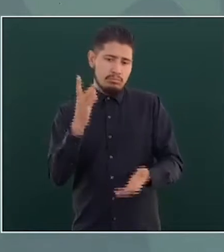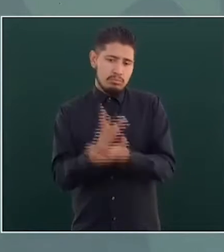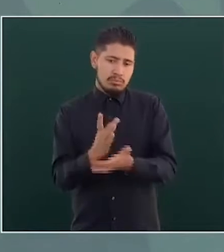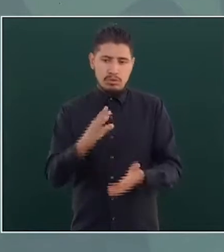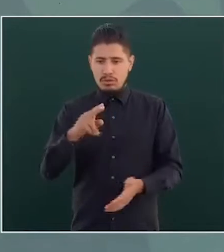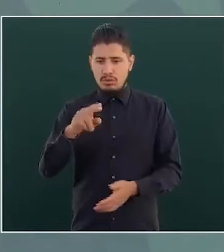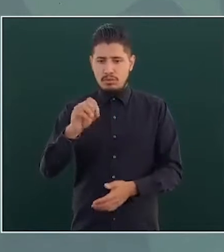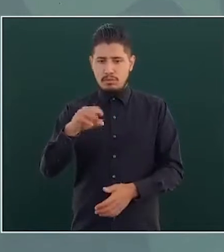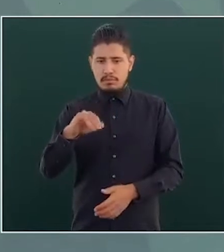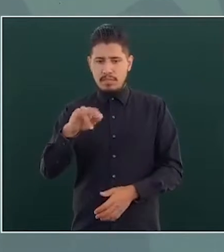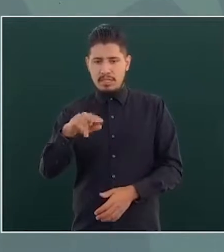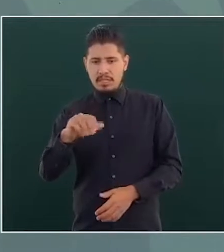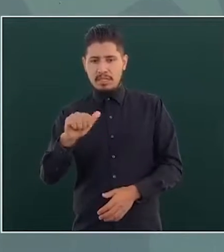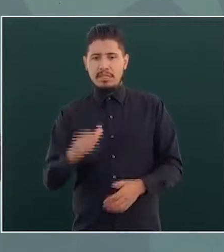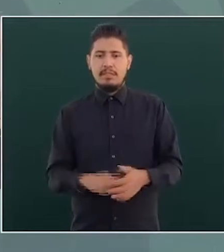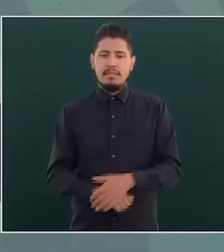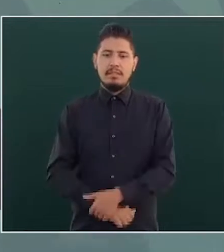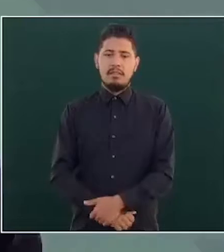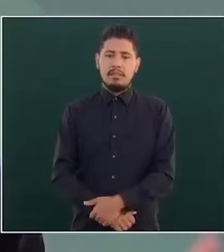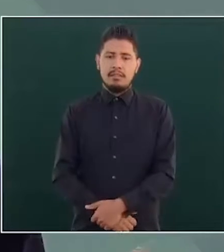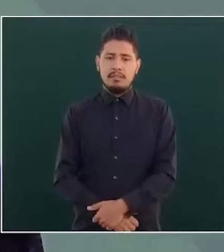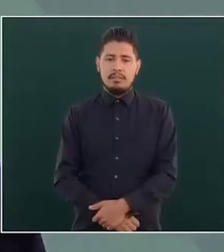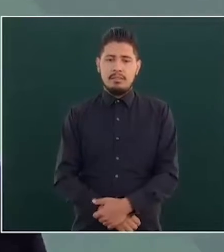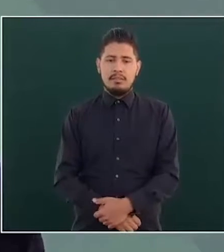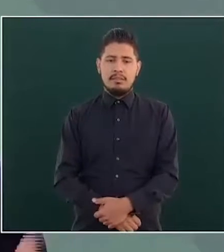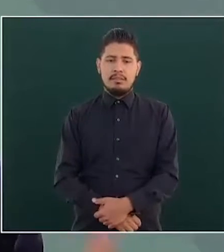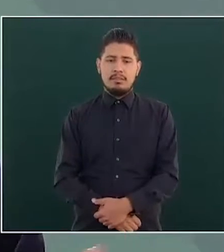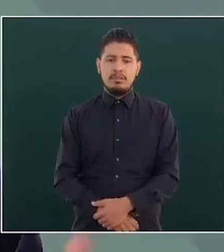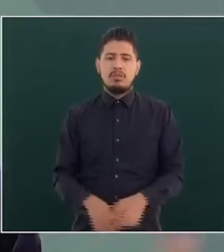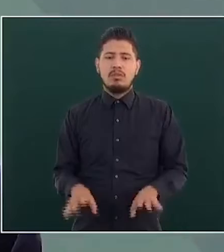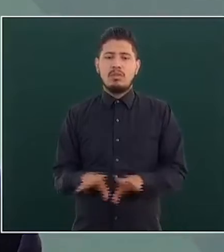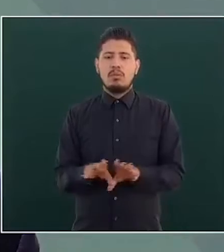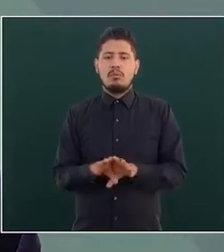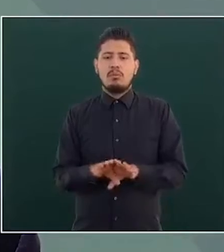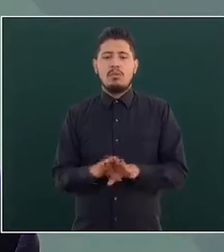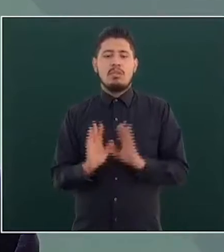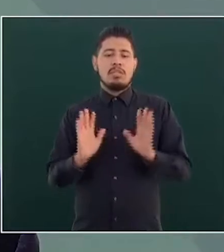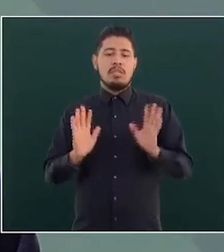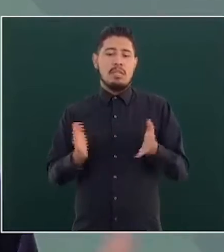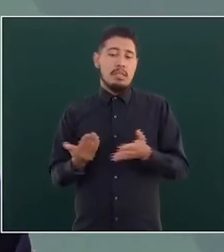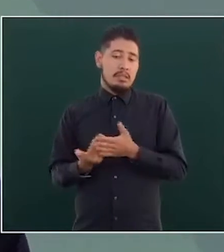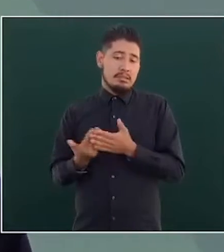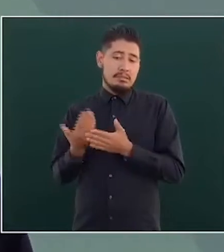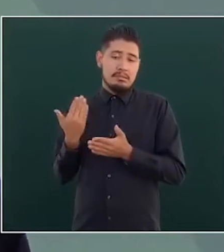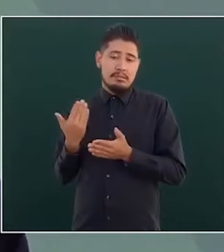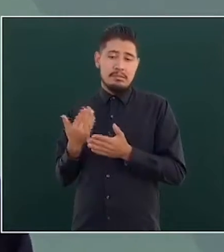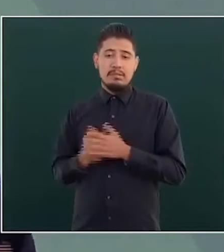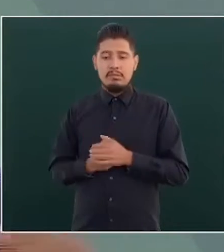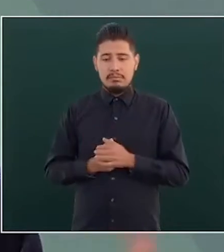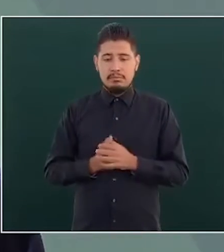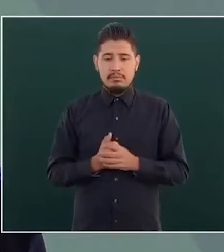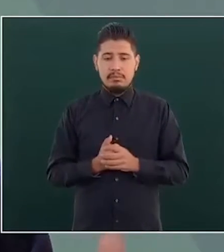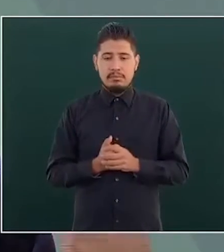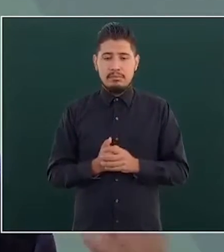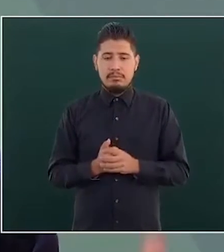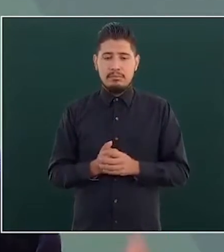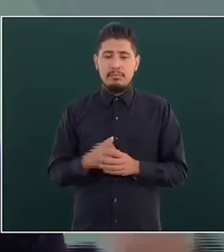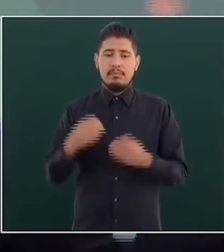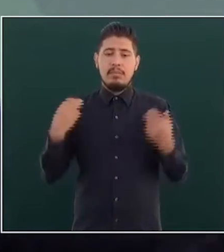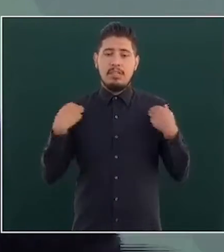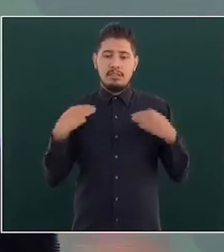como existe ya en el caso de